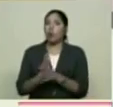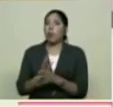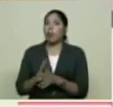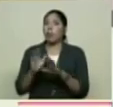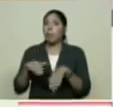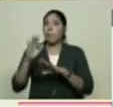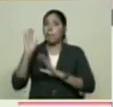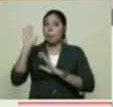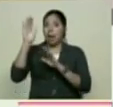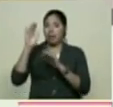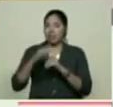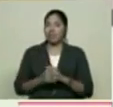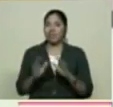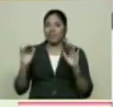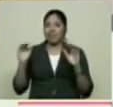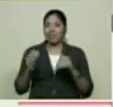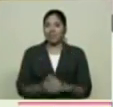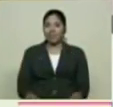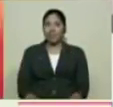otras cosas Nos vemos